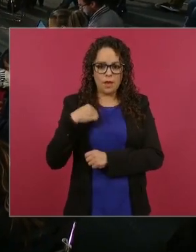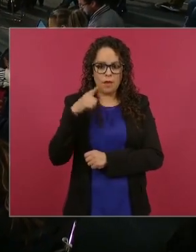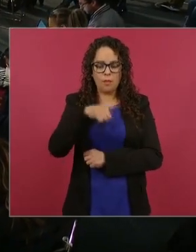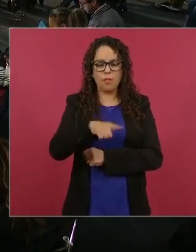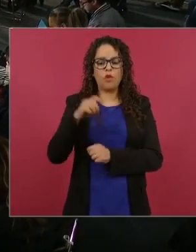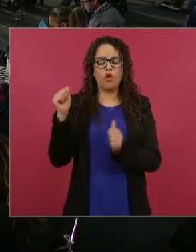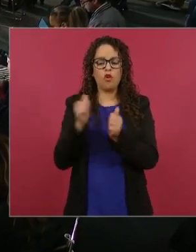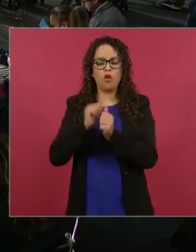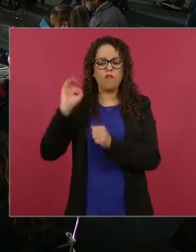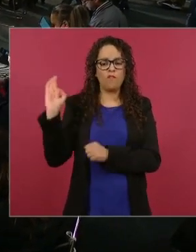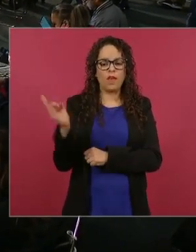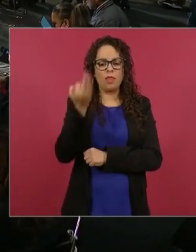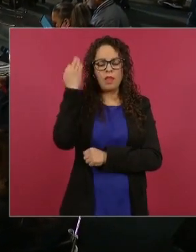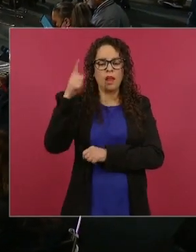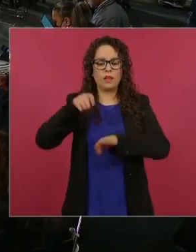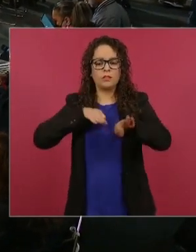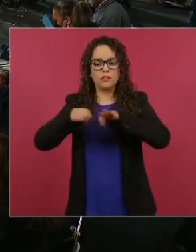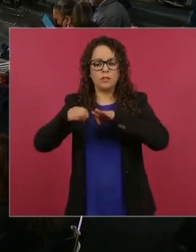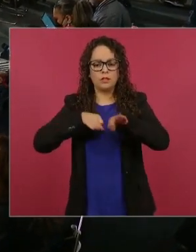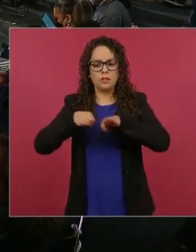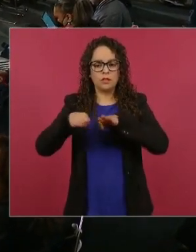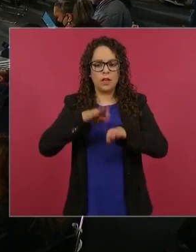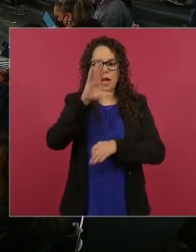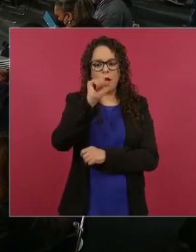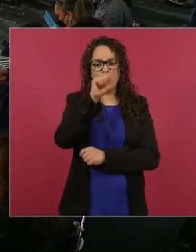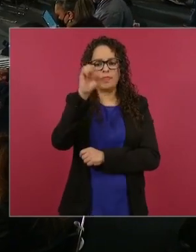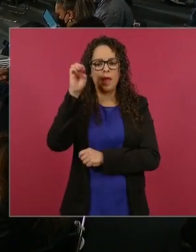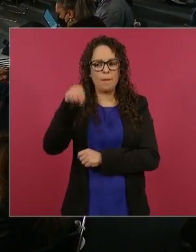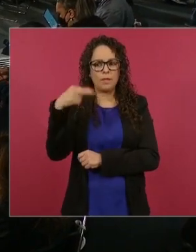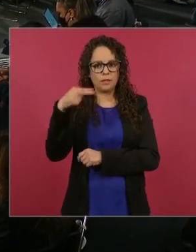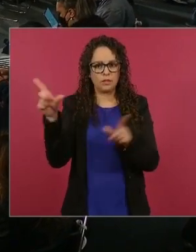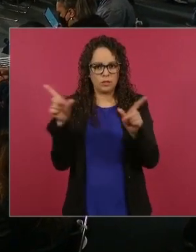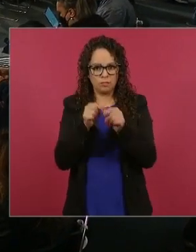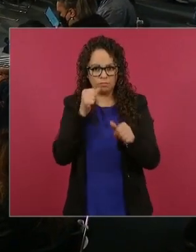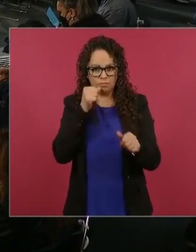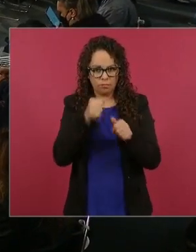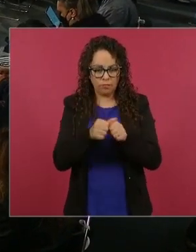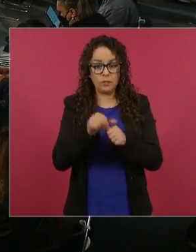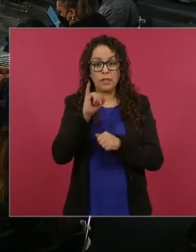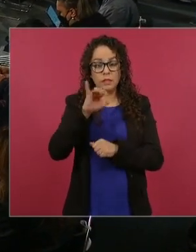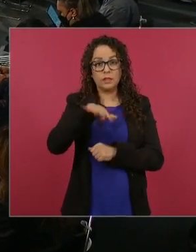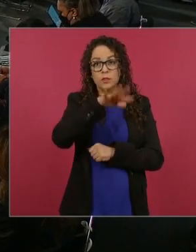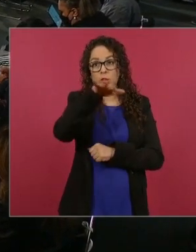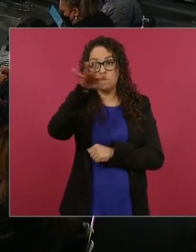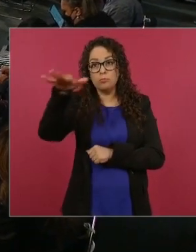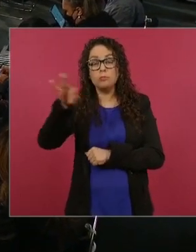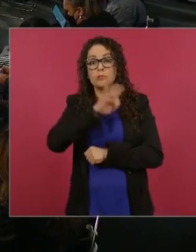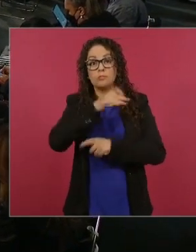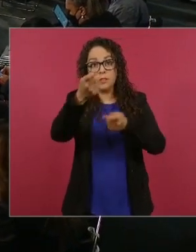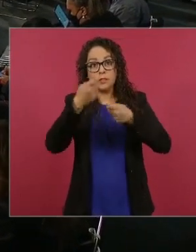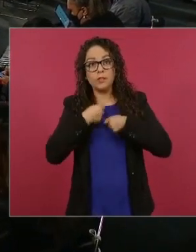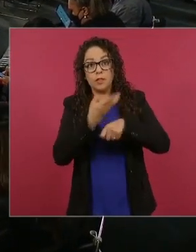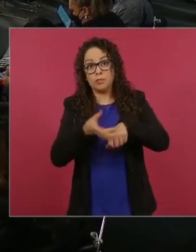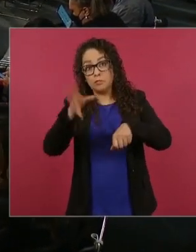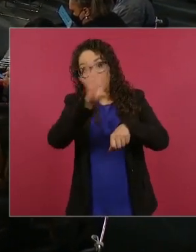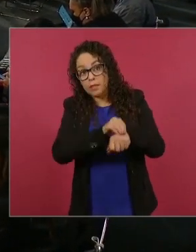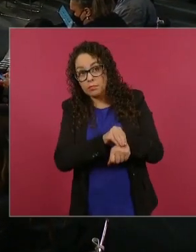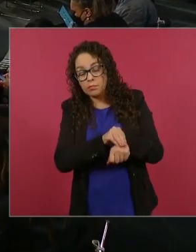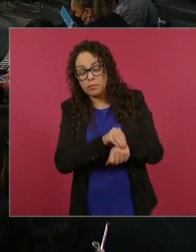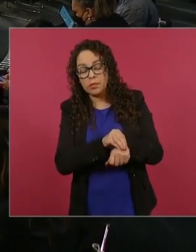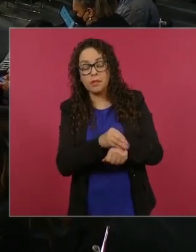Trabajadores y Empleados de México CATEM consiguieron la autorización autorizaciones entre comillas